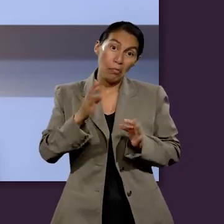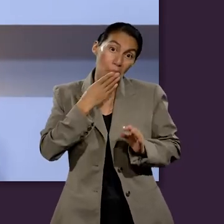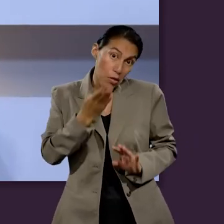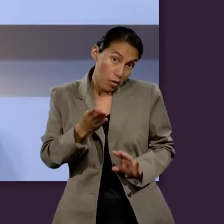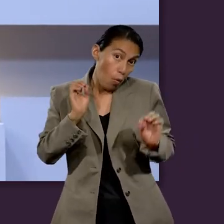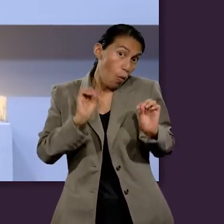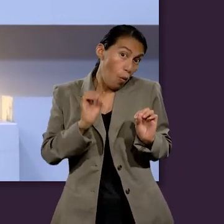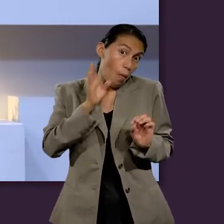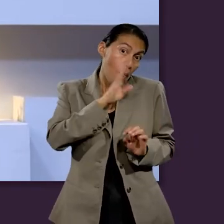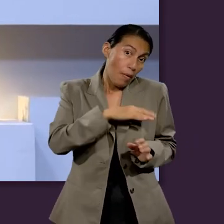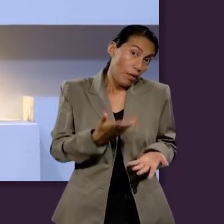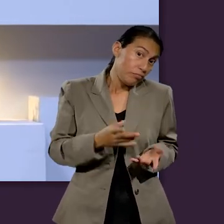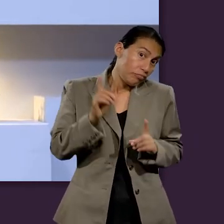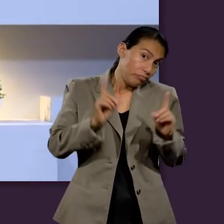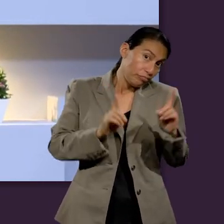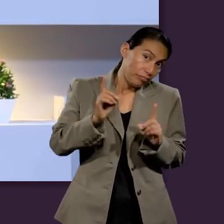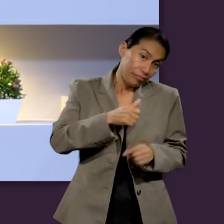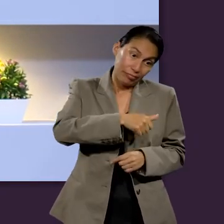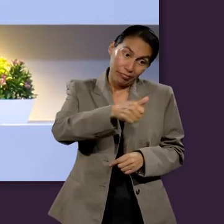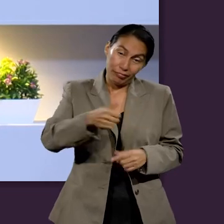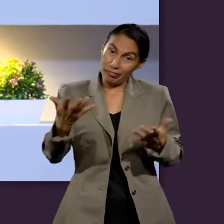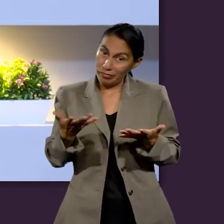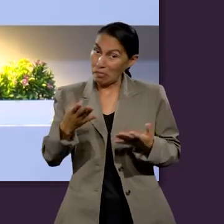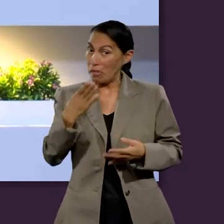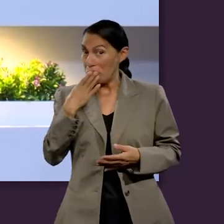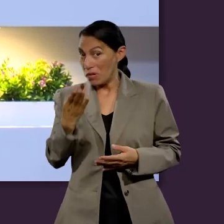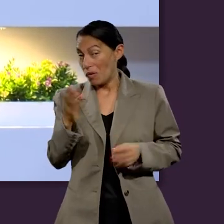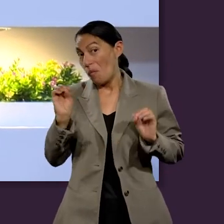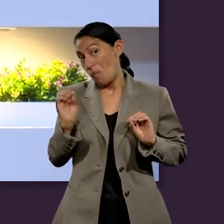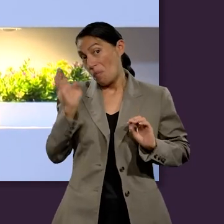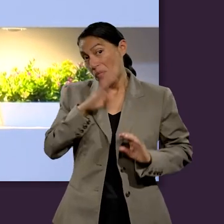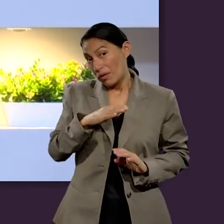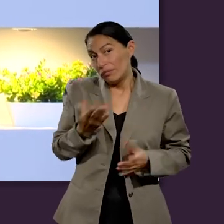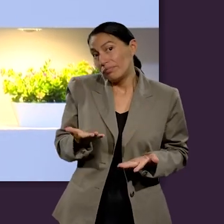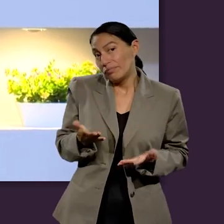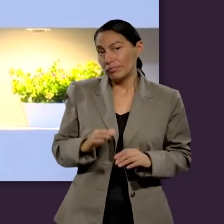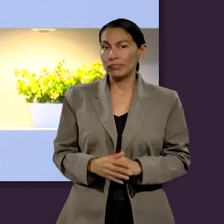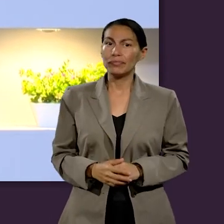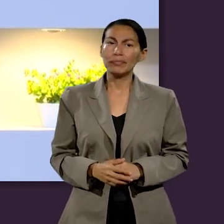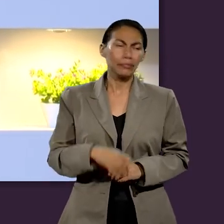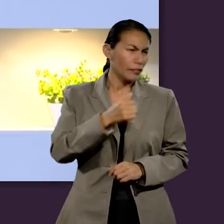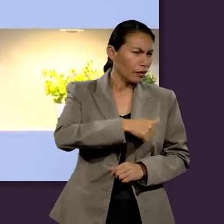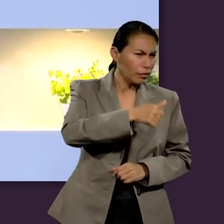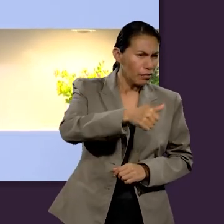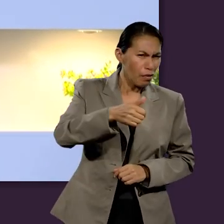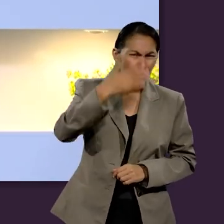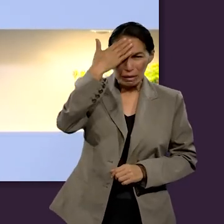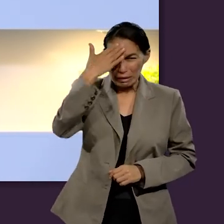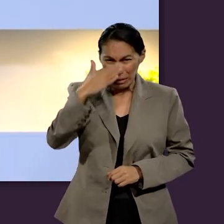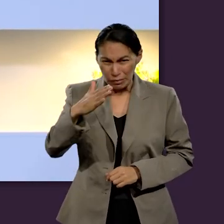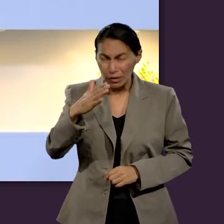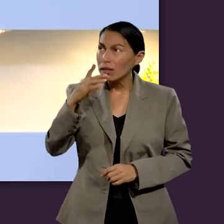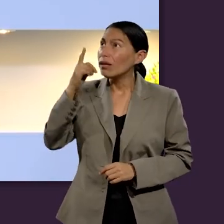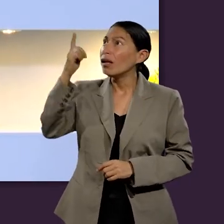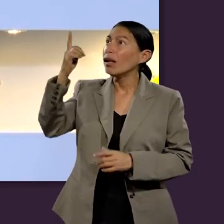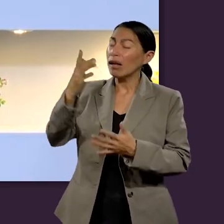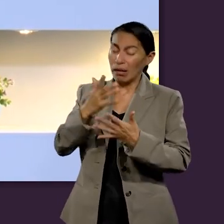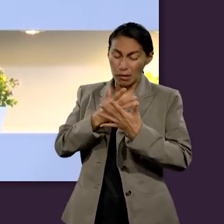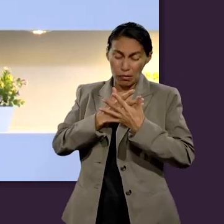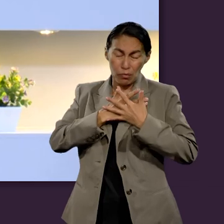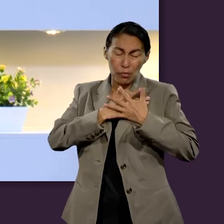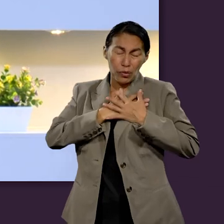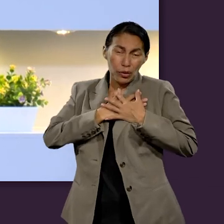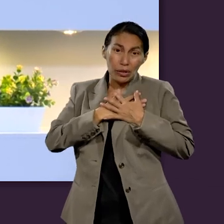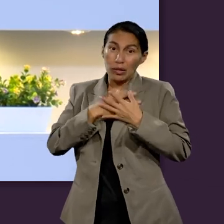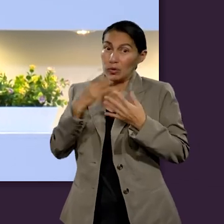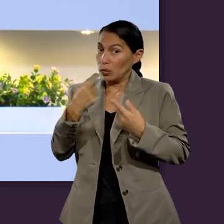según lo que haya hecho mientras estaba en el cuerpo, sea bueno o sea malo. Conociendo pues el temor